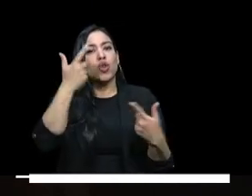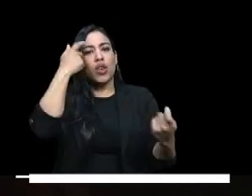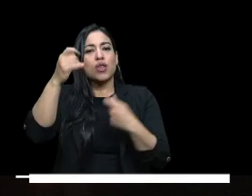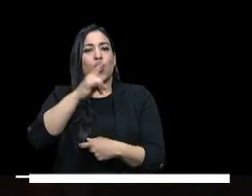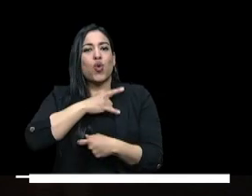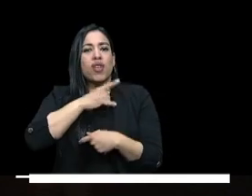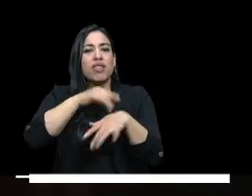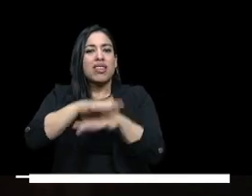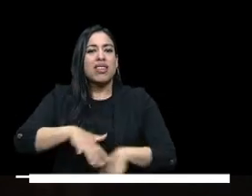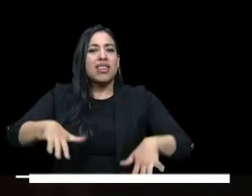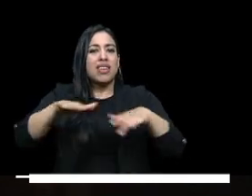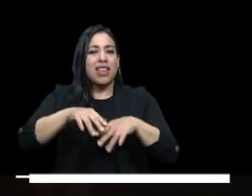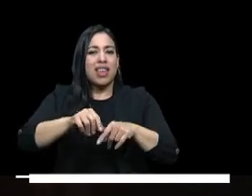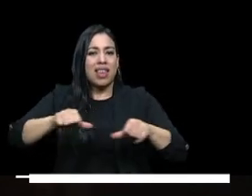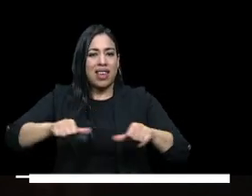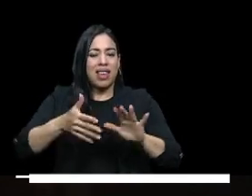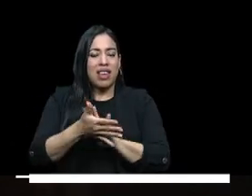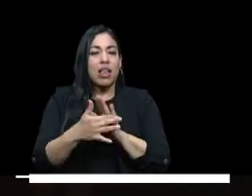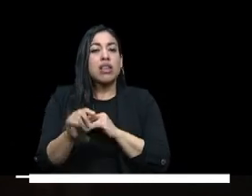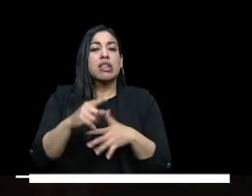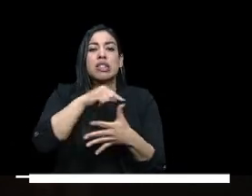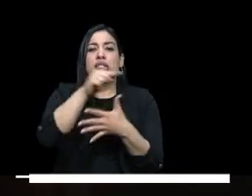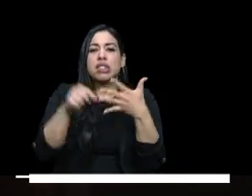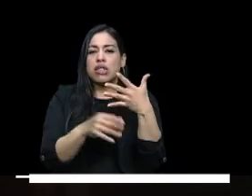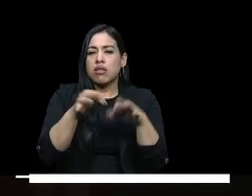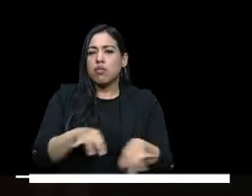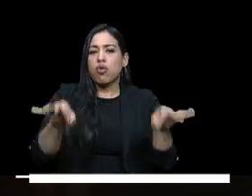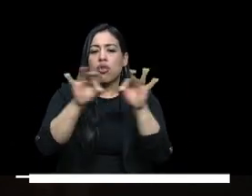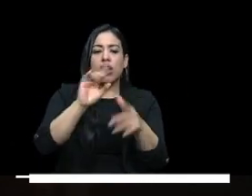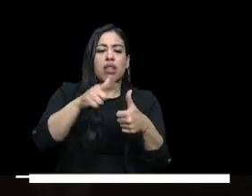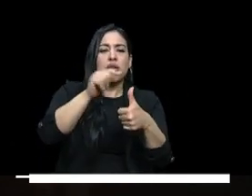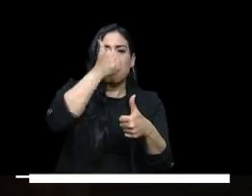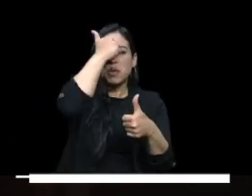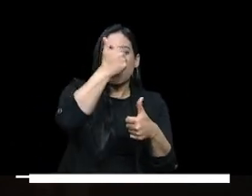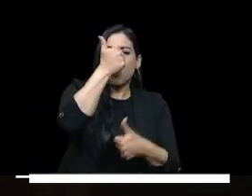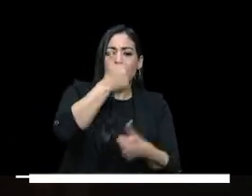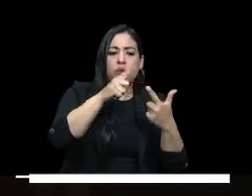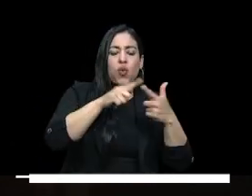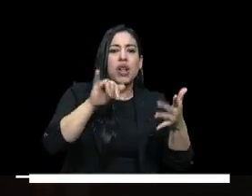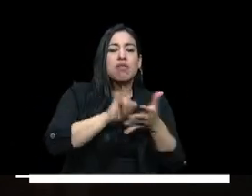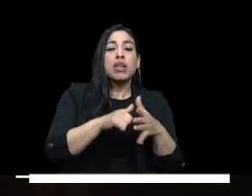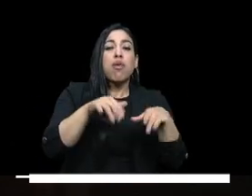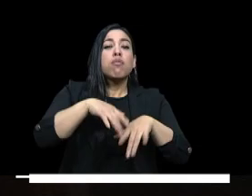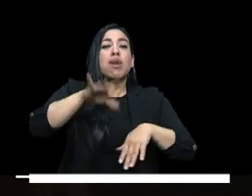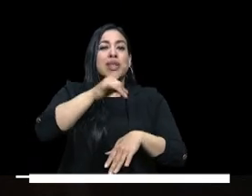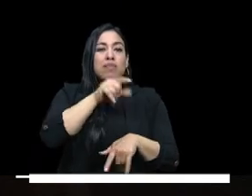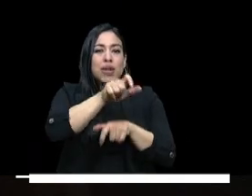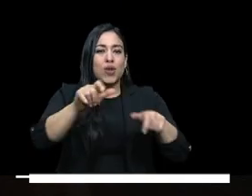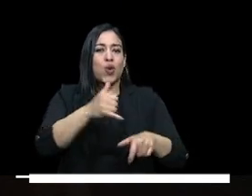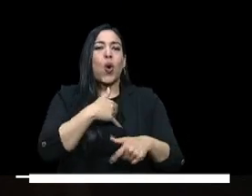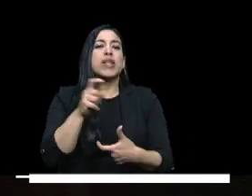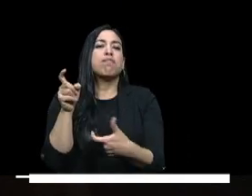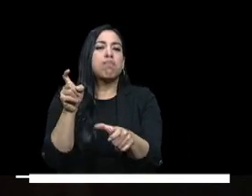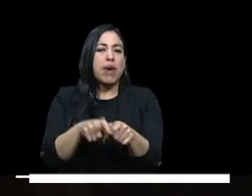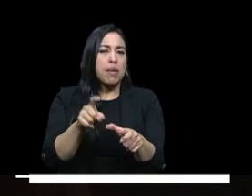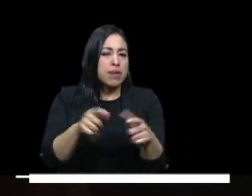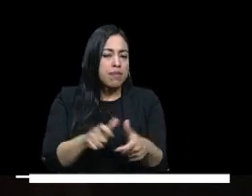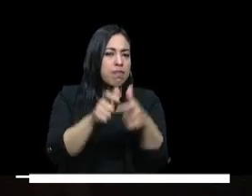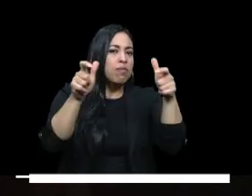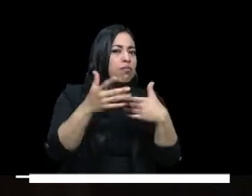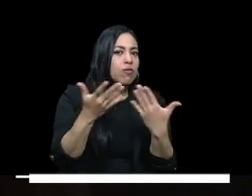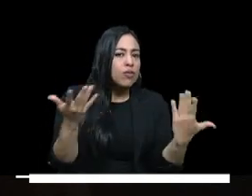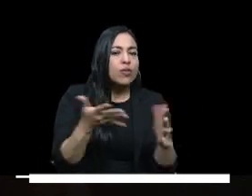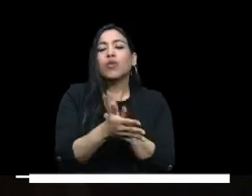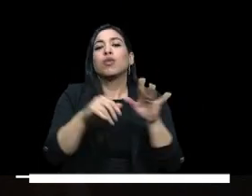universidad en tu territorio que tiene cinco componentes el primero la ampliación de cobertura y esto a través